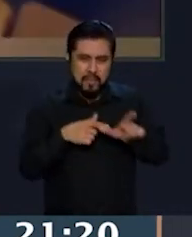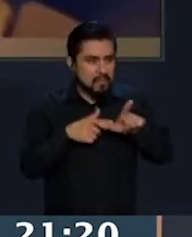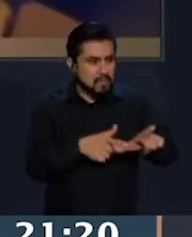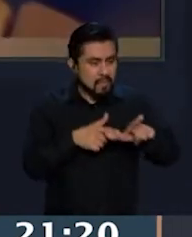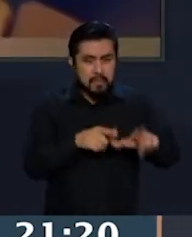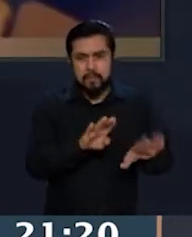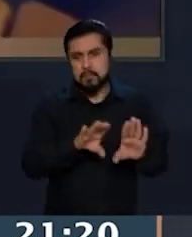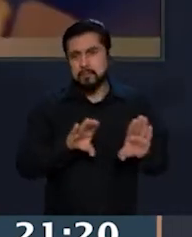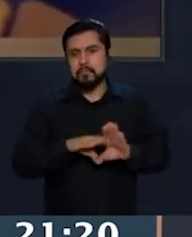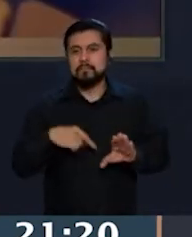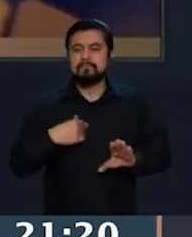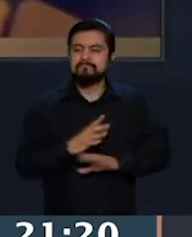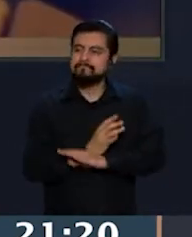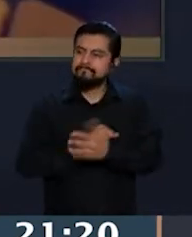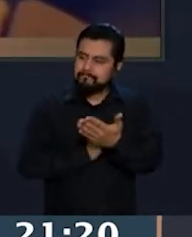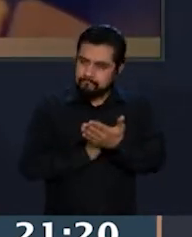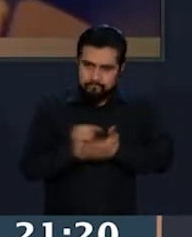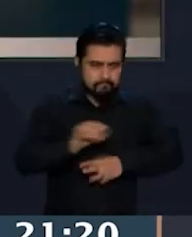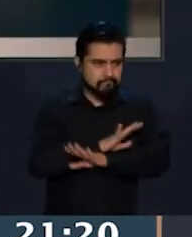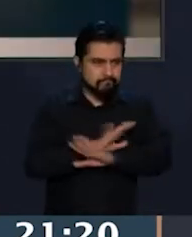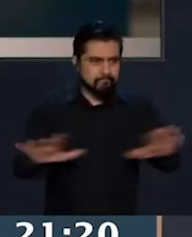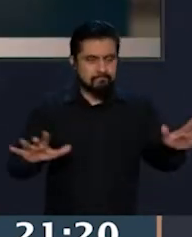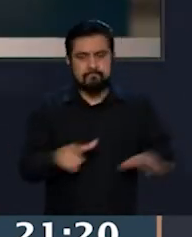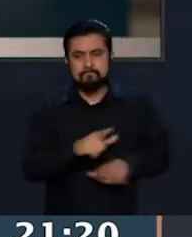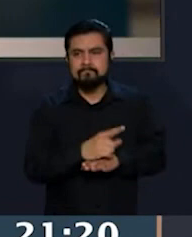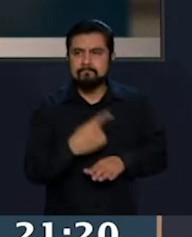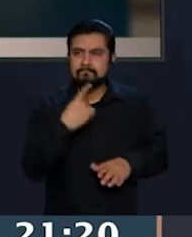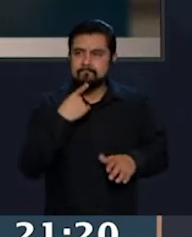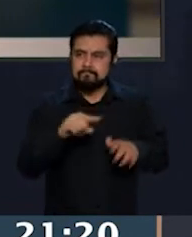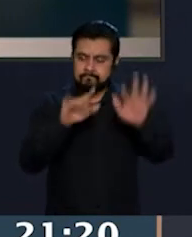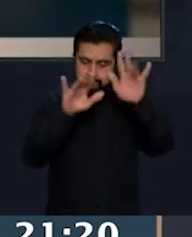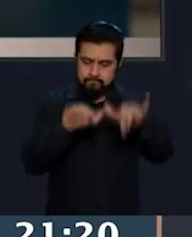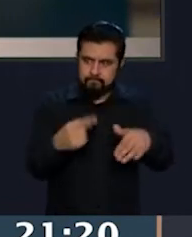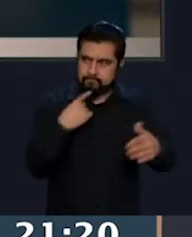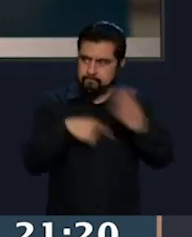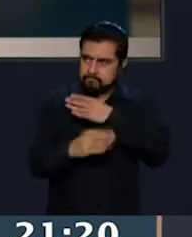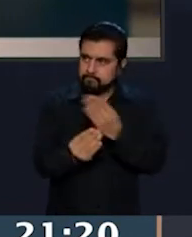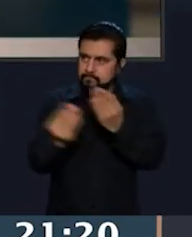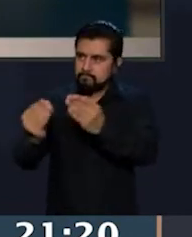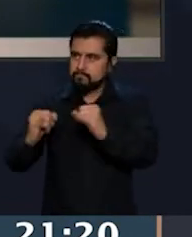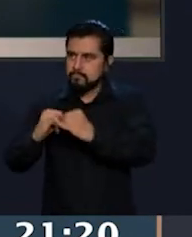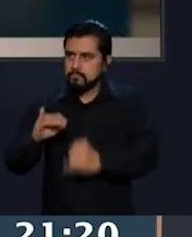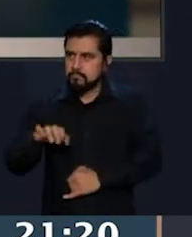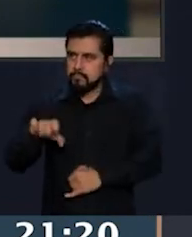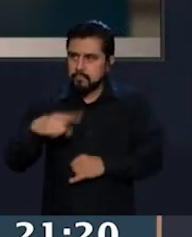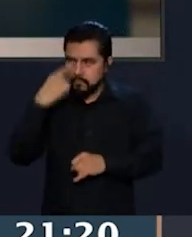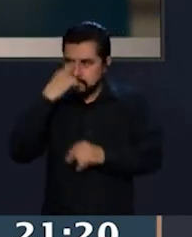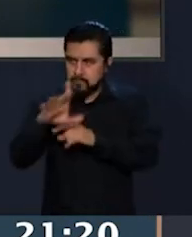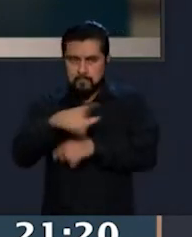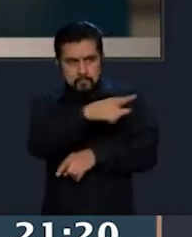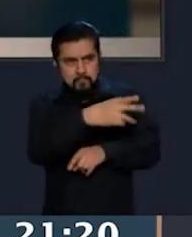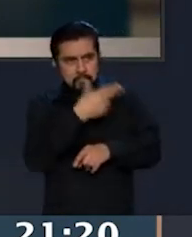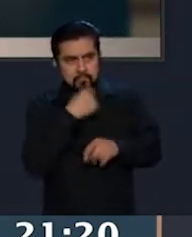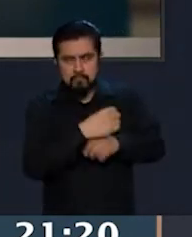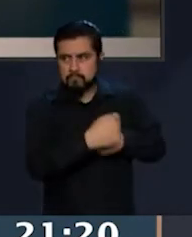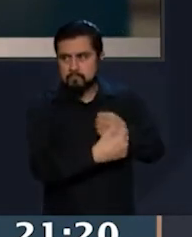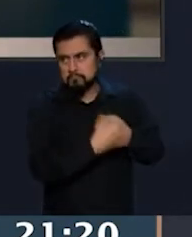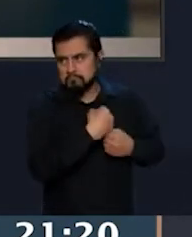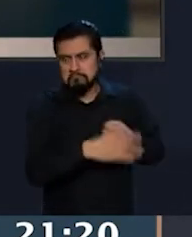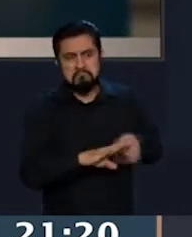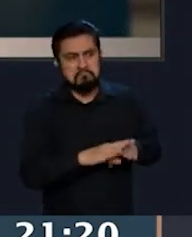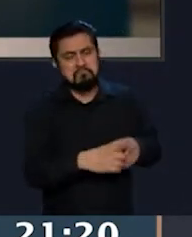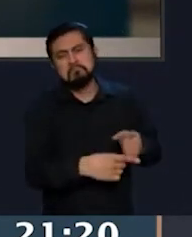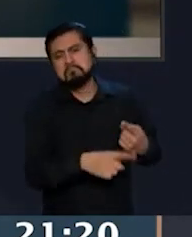queja en el INE por violencia política de género, solicitando dos medidas cautelares.